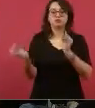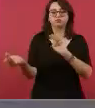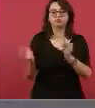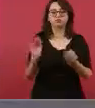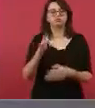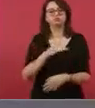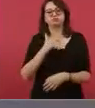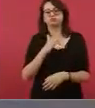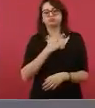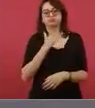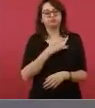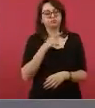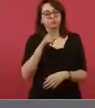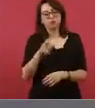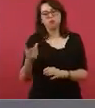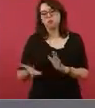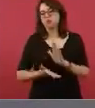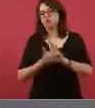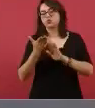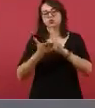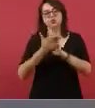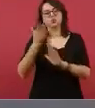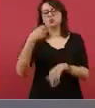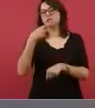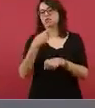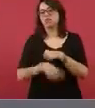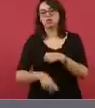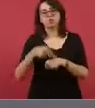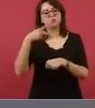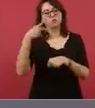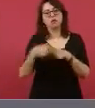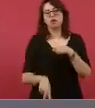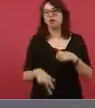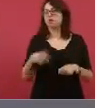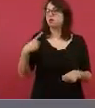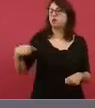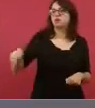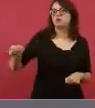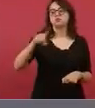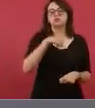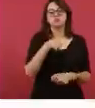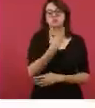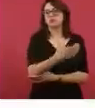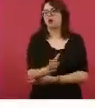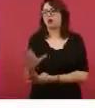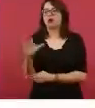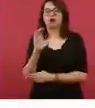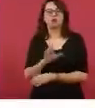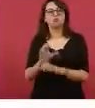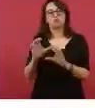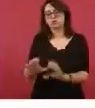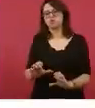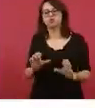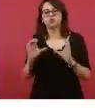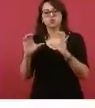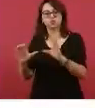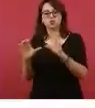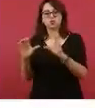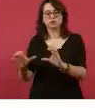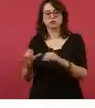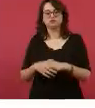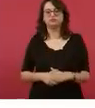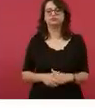iban a perjudicar sus cultivos y ponían en riesgo la seguridad de la población de Paso Largo. El presidente